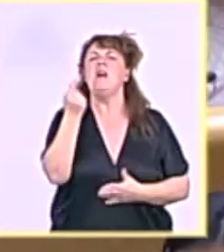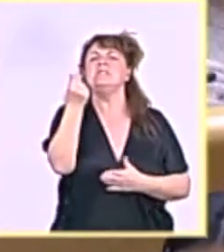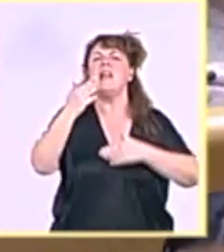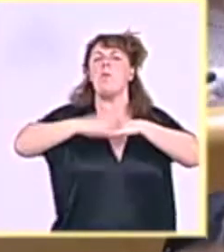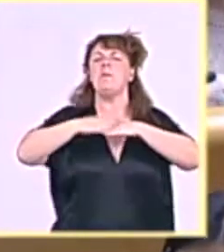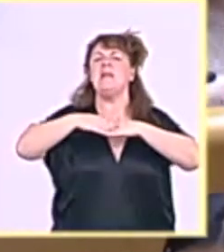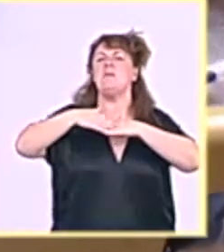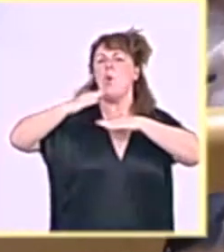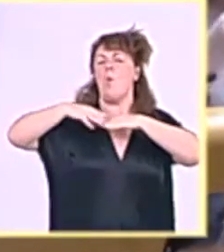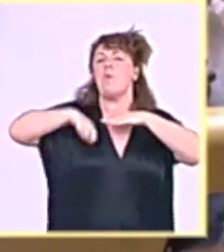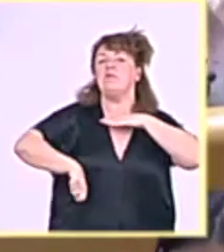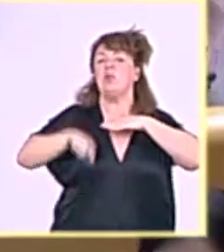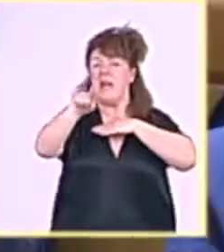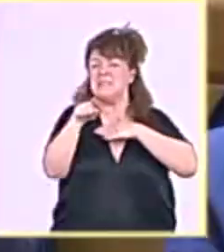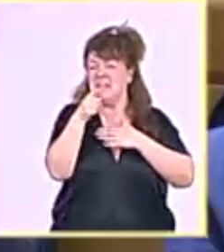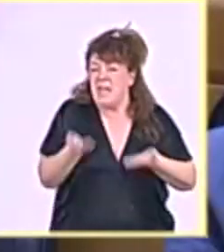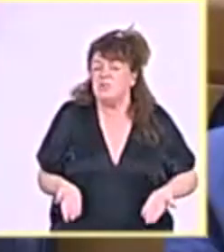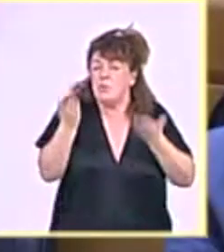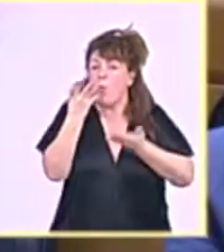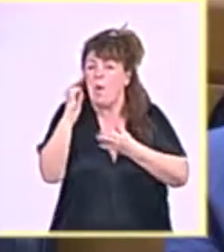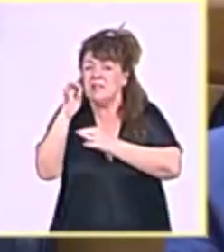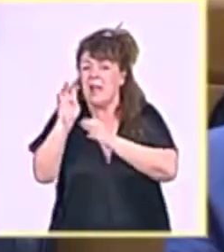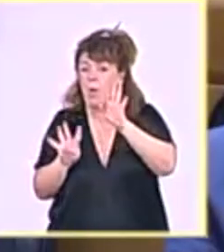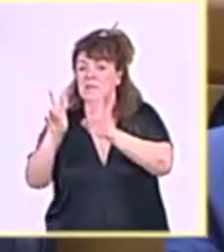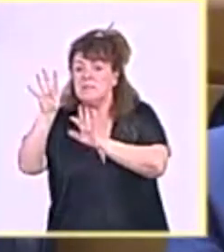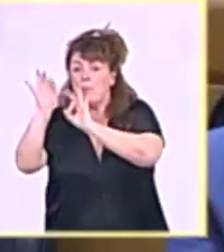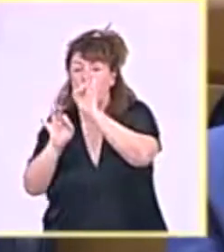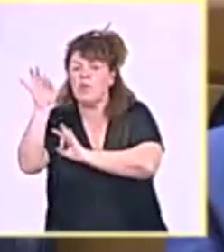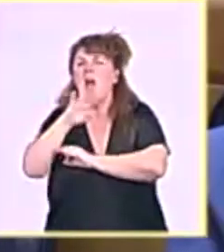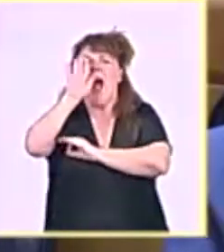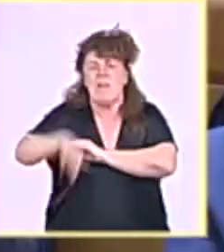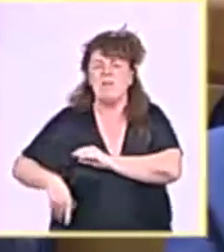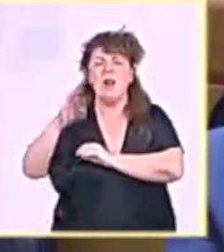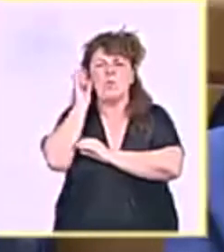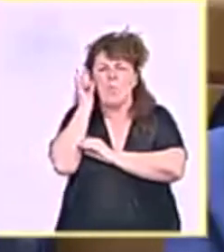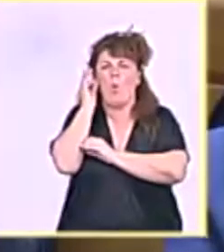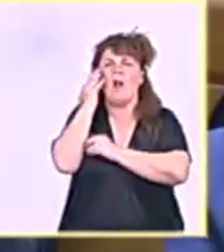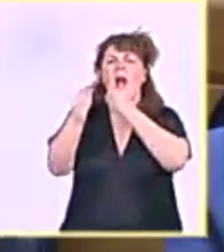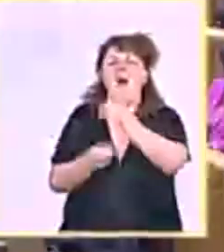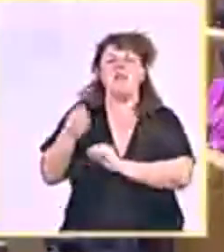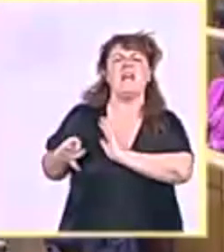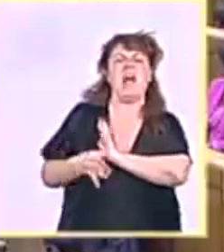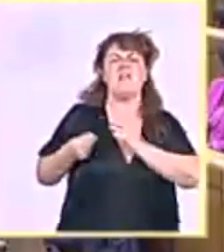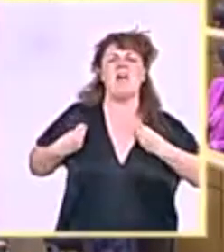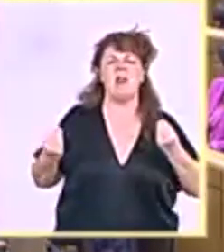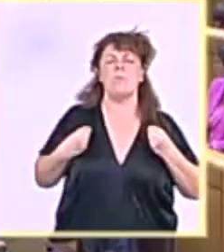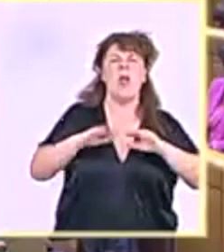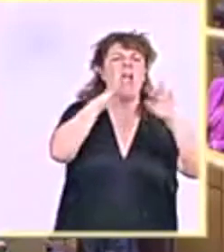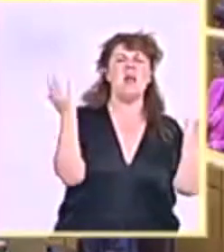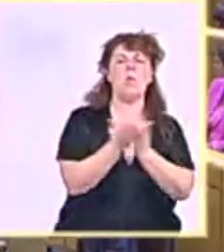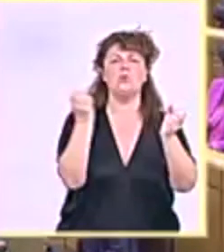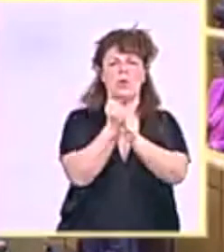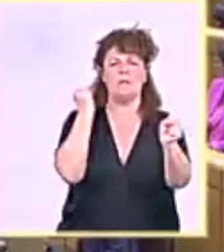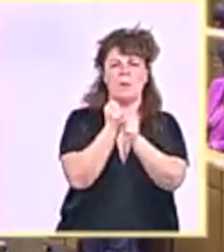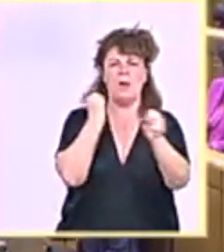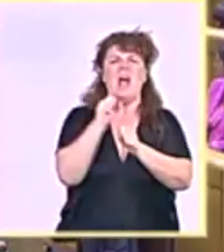% y que hace que las mujeres tengan mejor calidad de vida en el mundo del trabajo en nuestro país. Eso es feminismo,